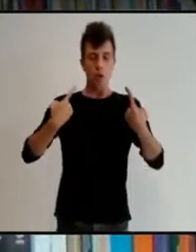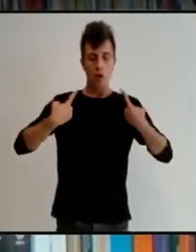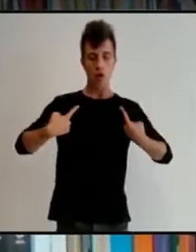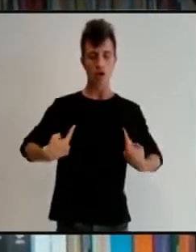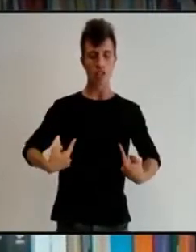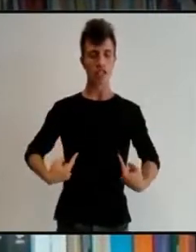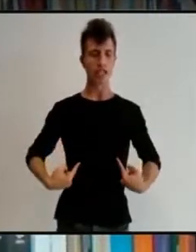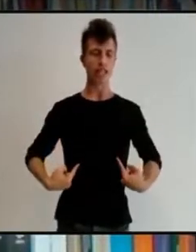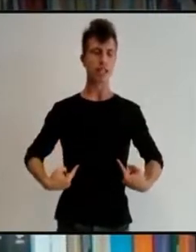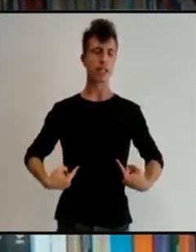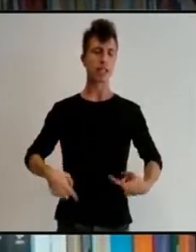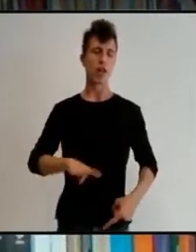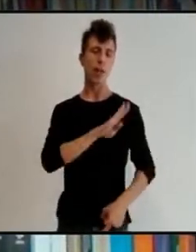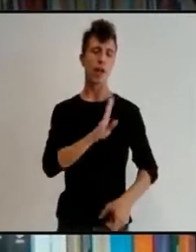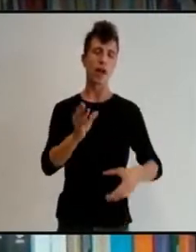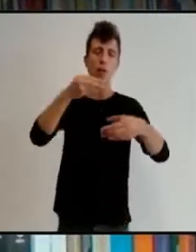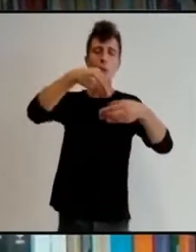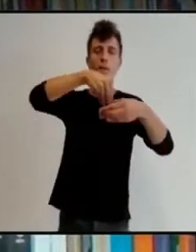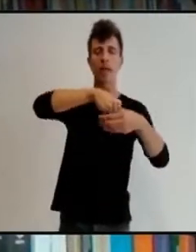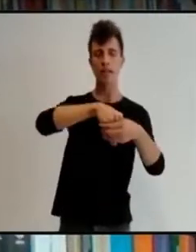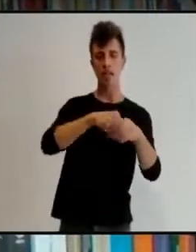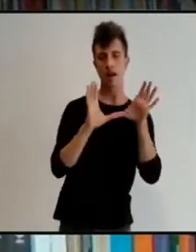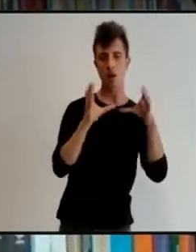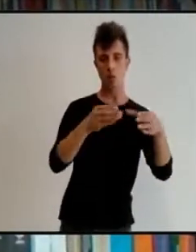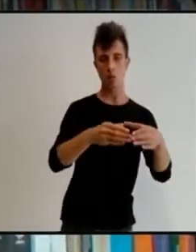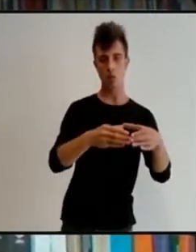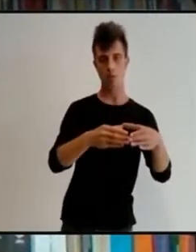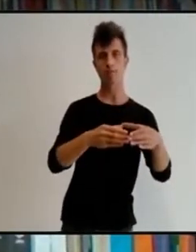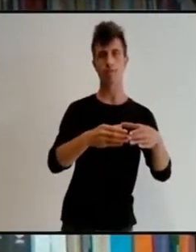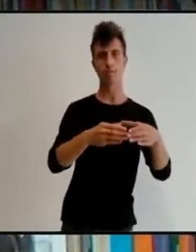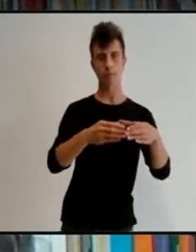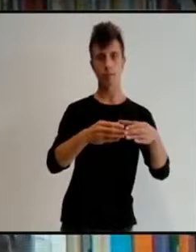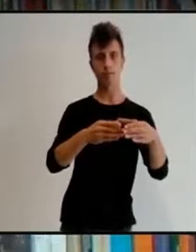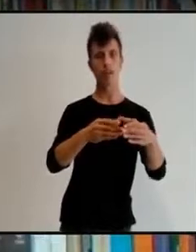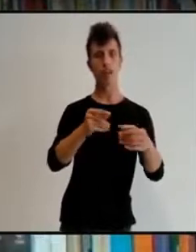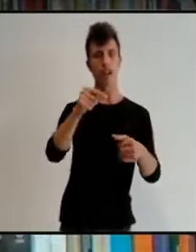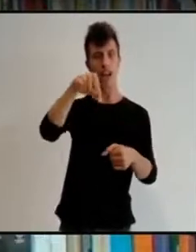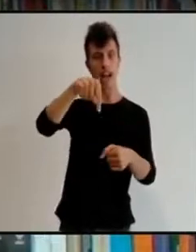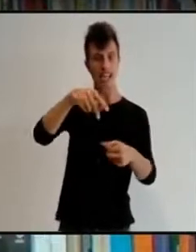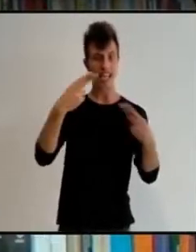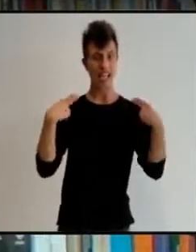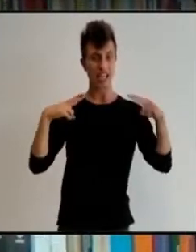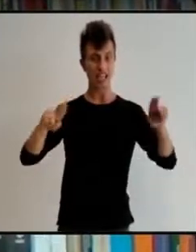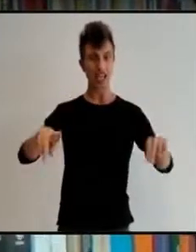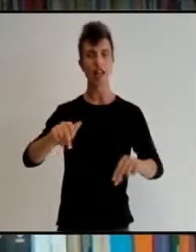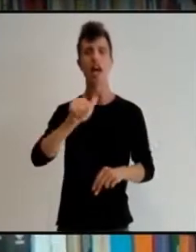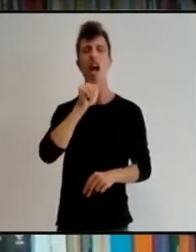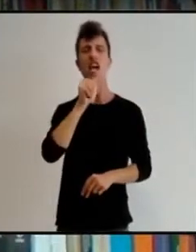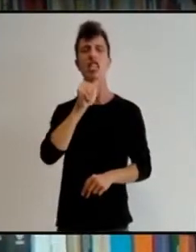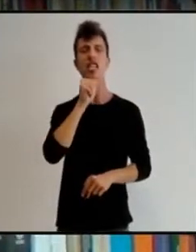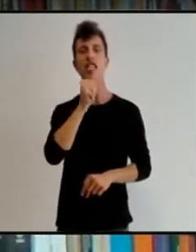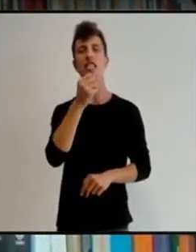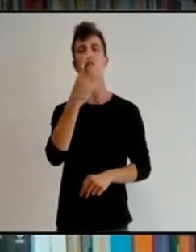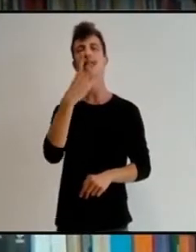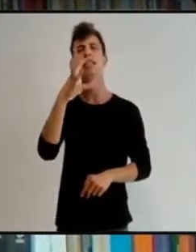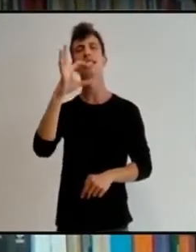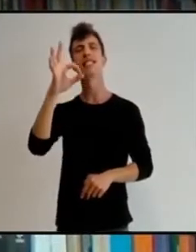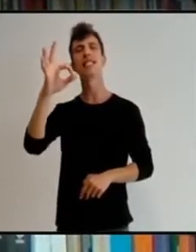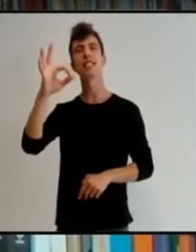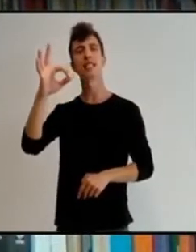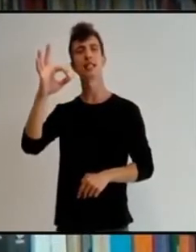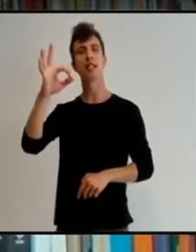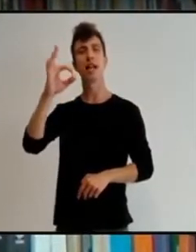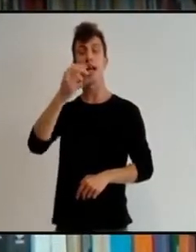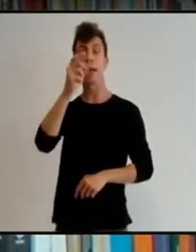que son, según el censo, casi 3.000 que habitan en Lleida, ese reconocimiento por